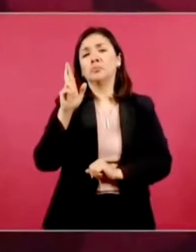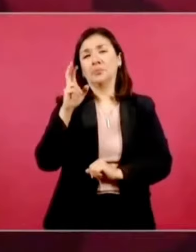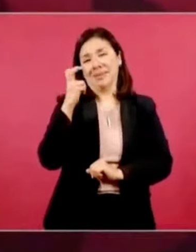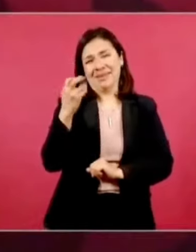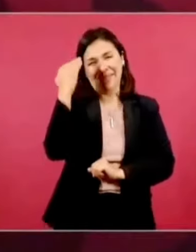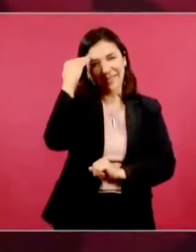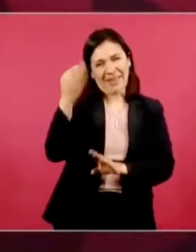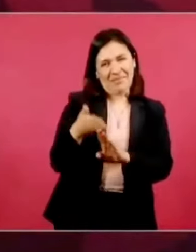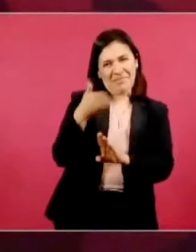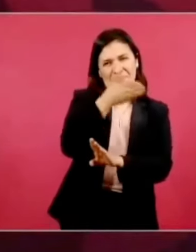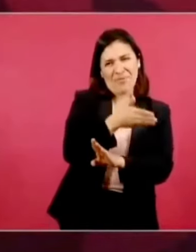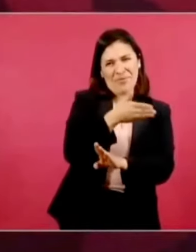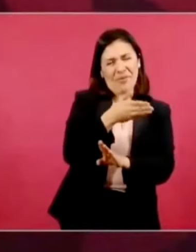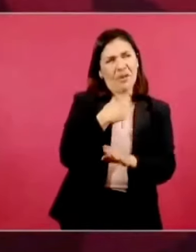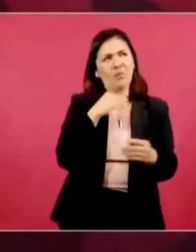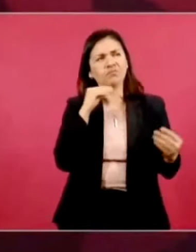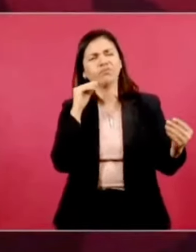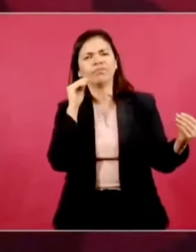tono.